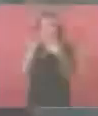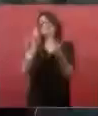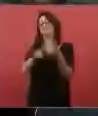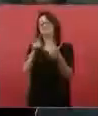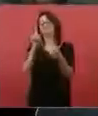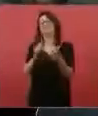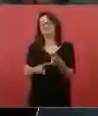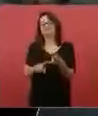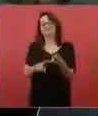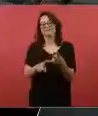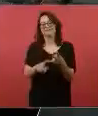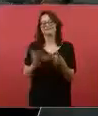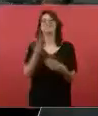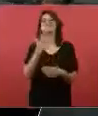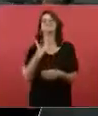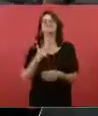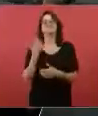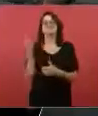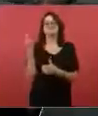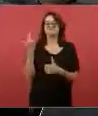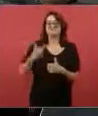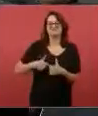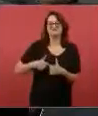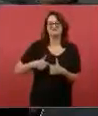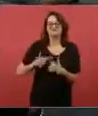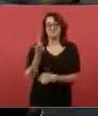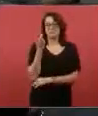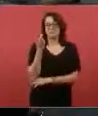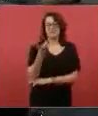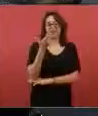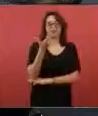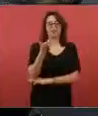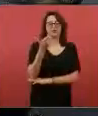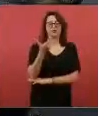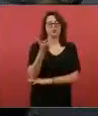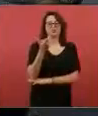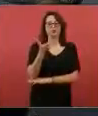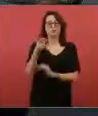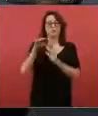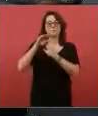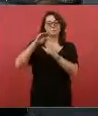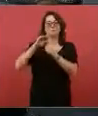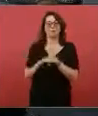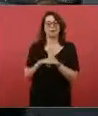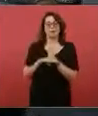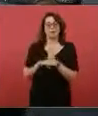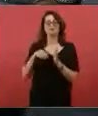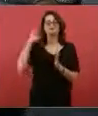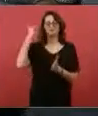en que pagamos la gasolina a menor precio.